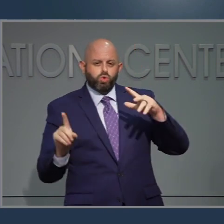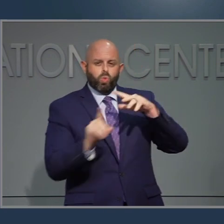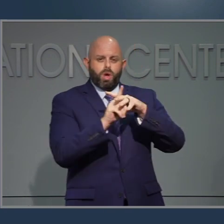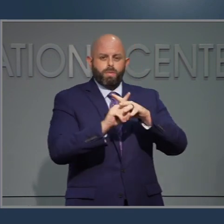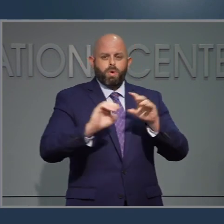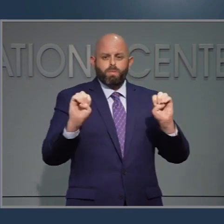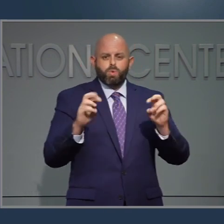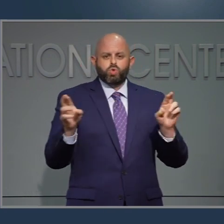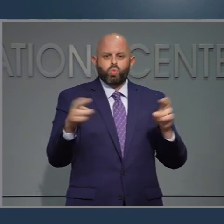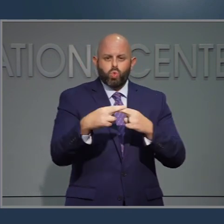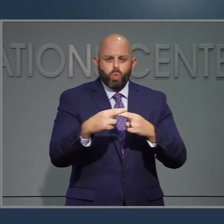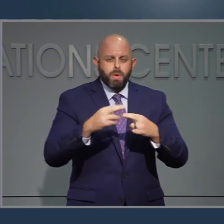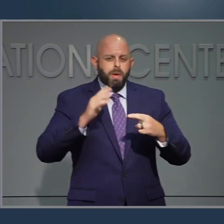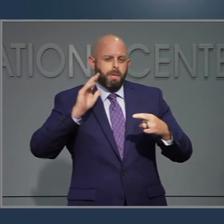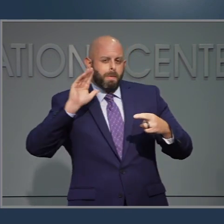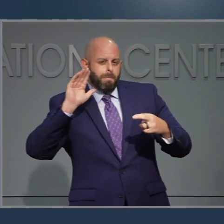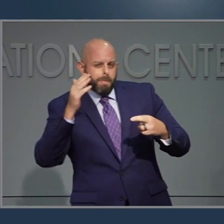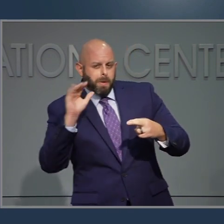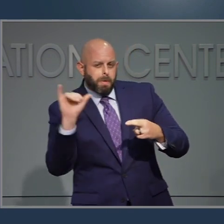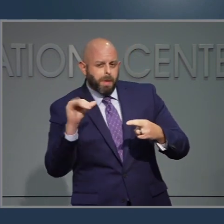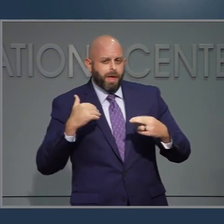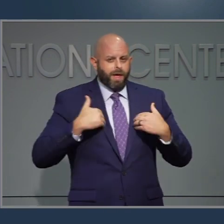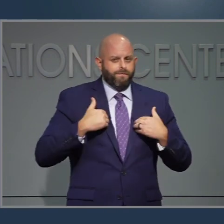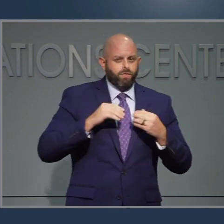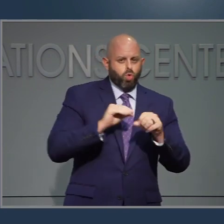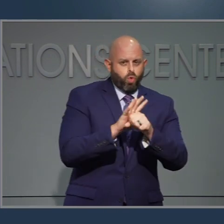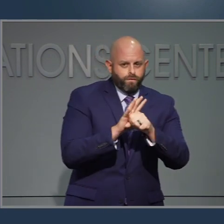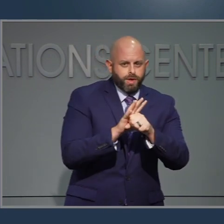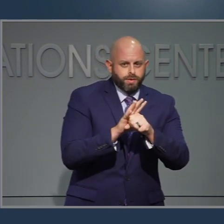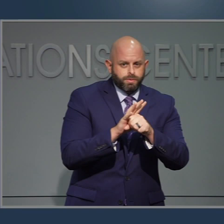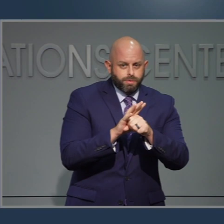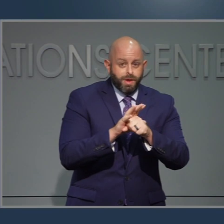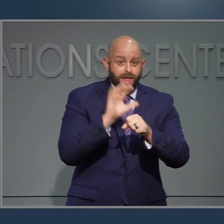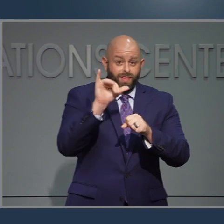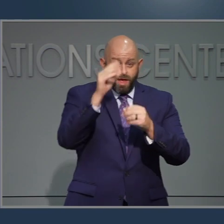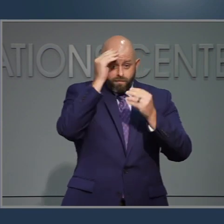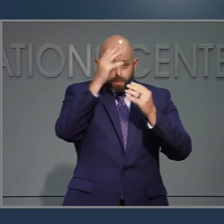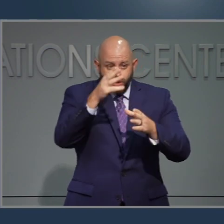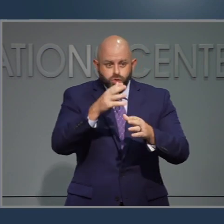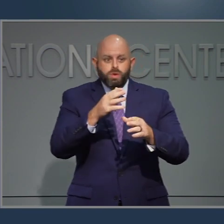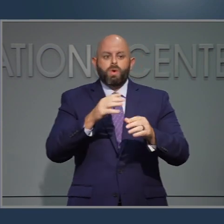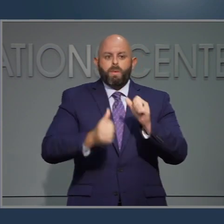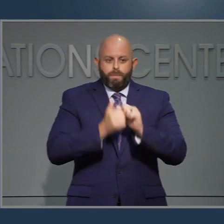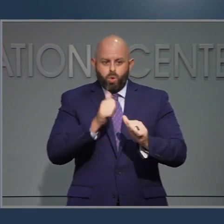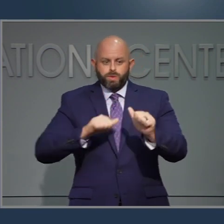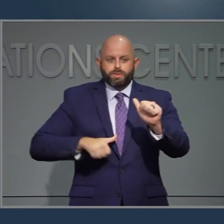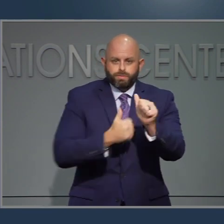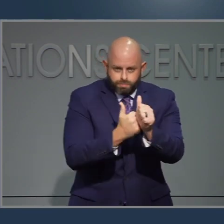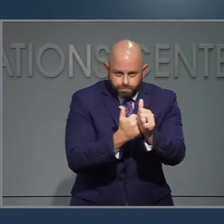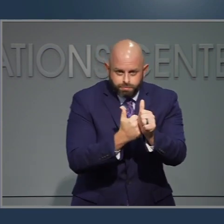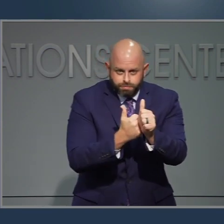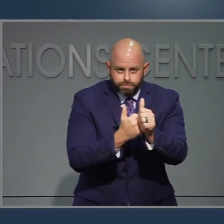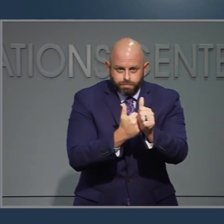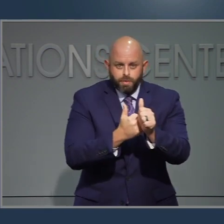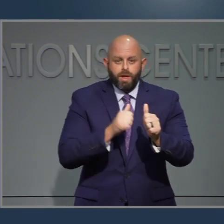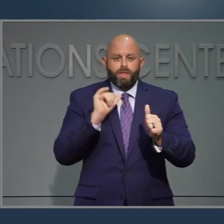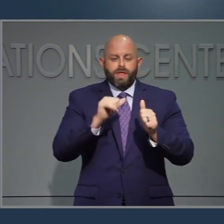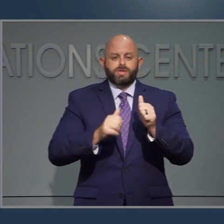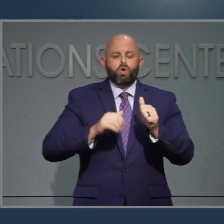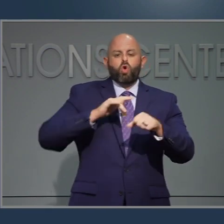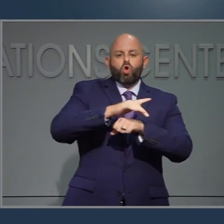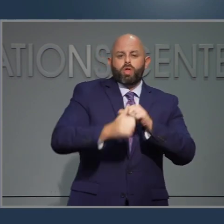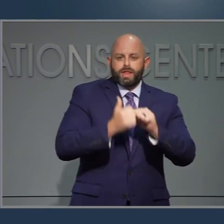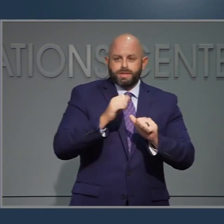emergencias con síntomas similares a COVID. Estos son los datos más oportunos que tenemos y nuestro mecanismo de detección temprana.